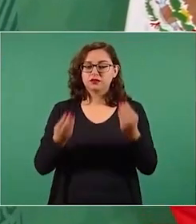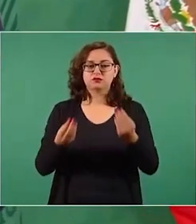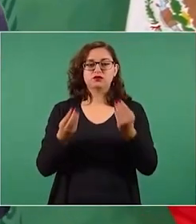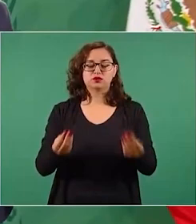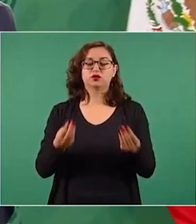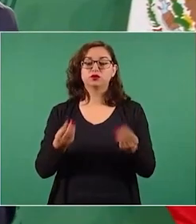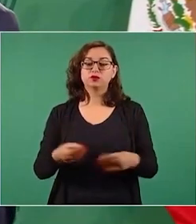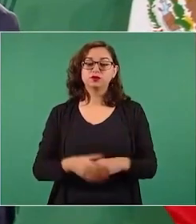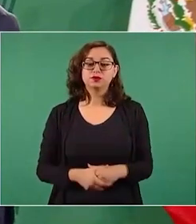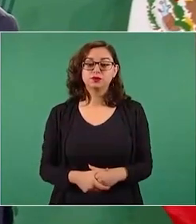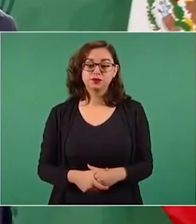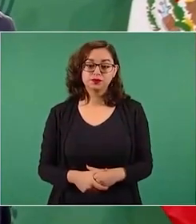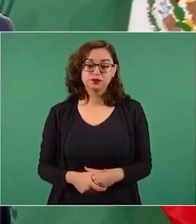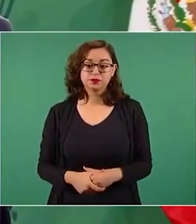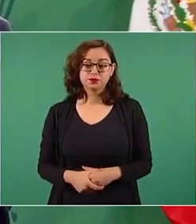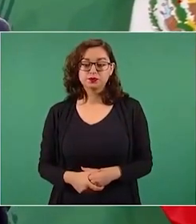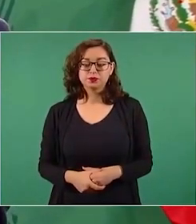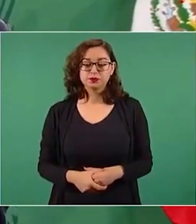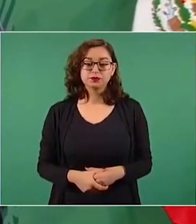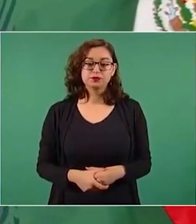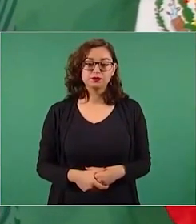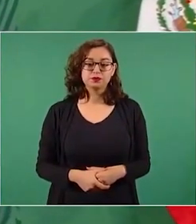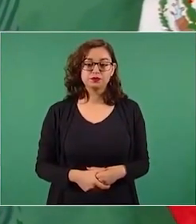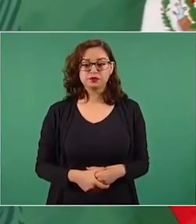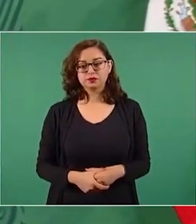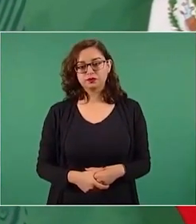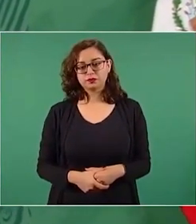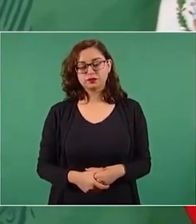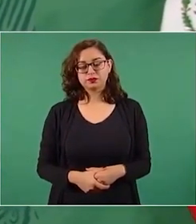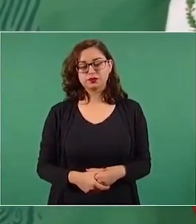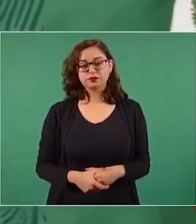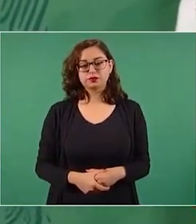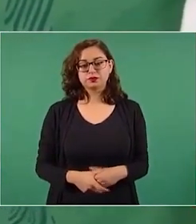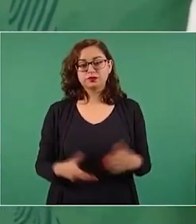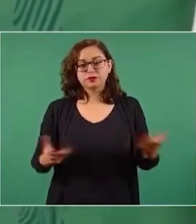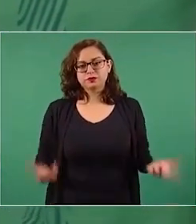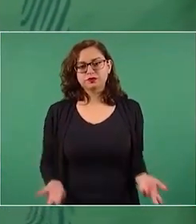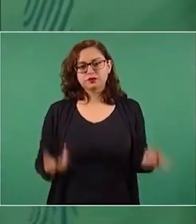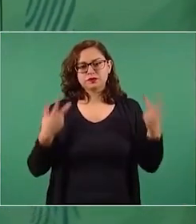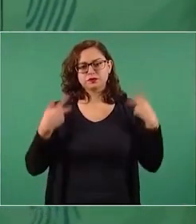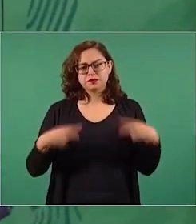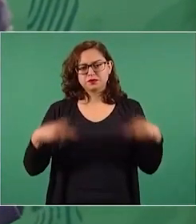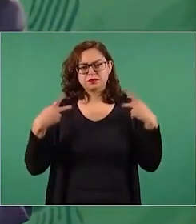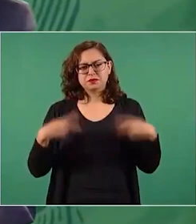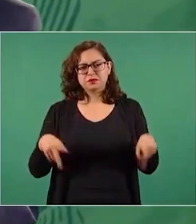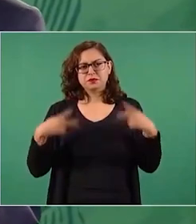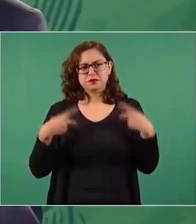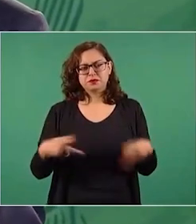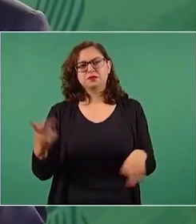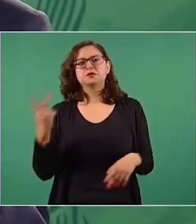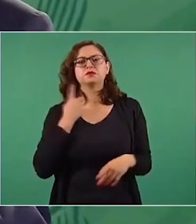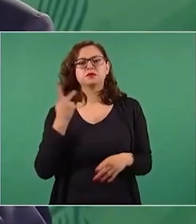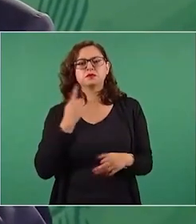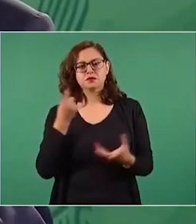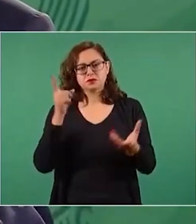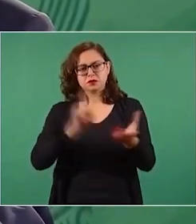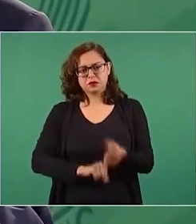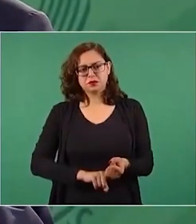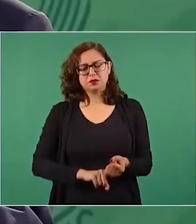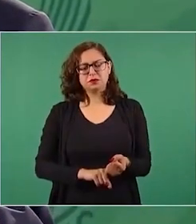se le juzga a un dirigente hasta